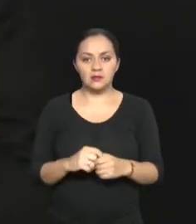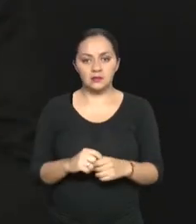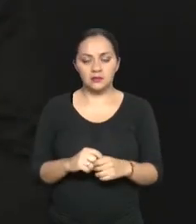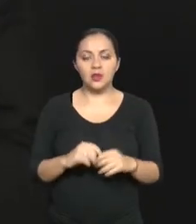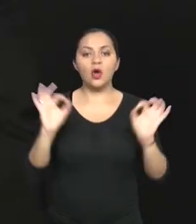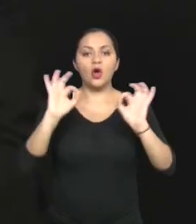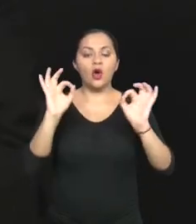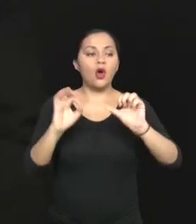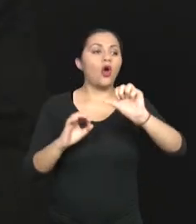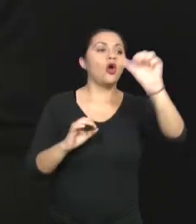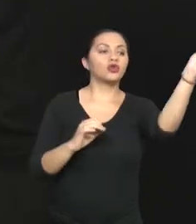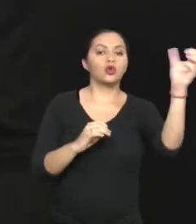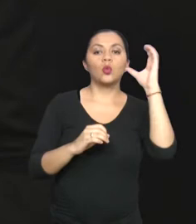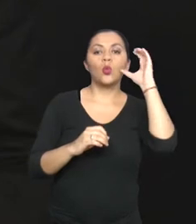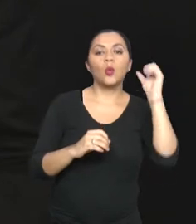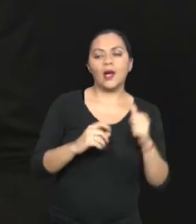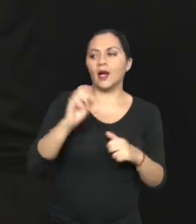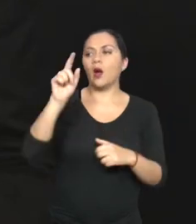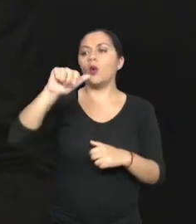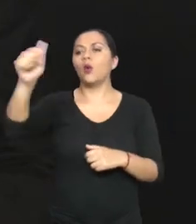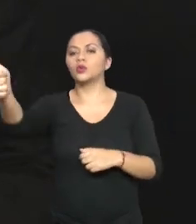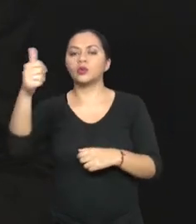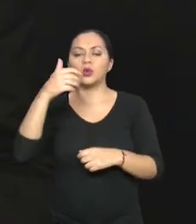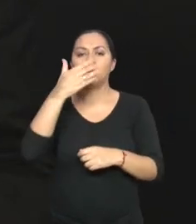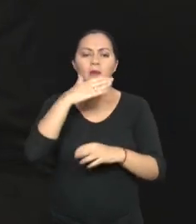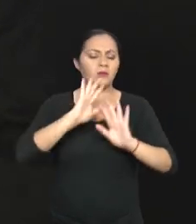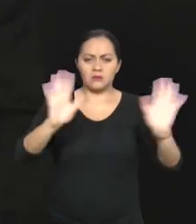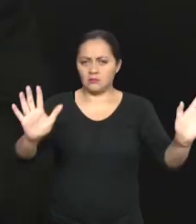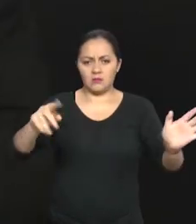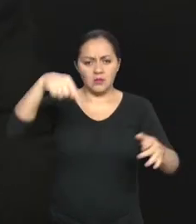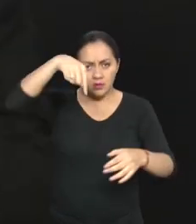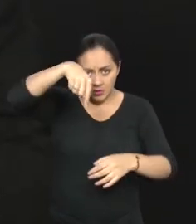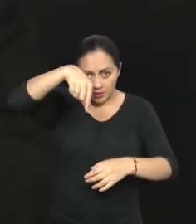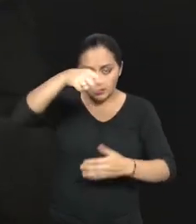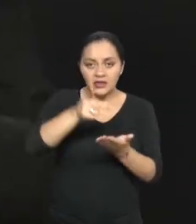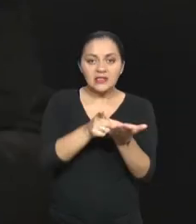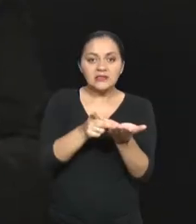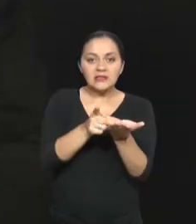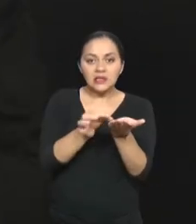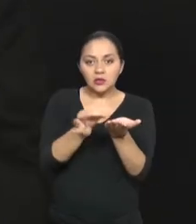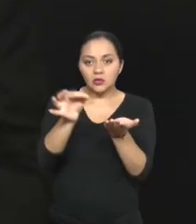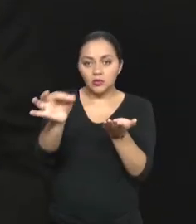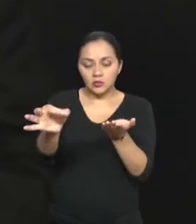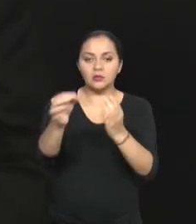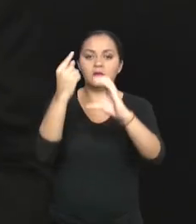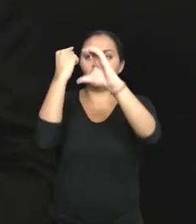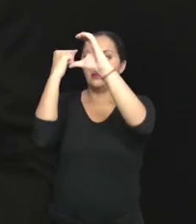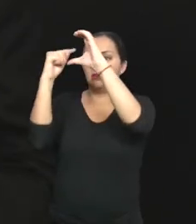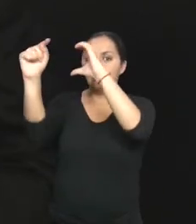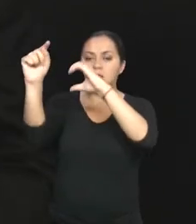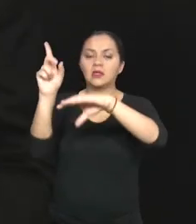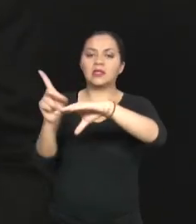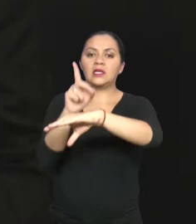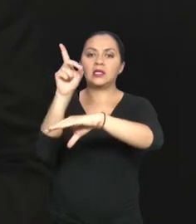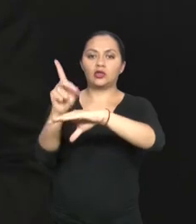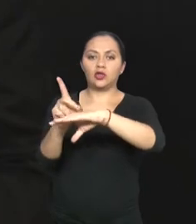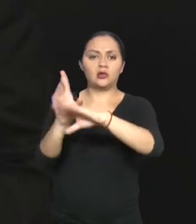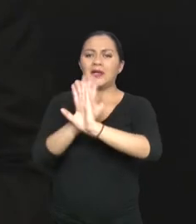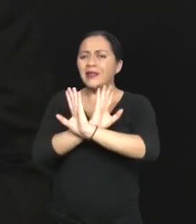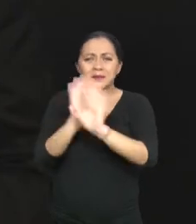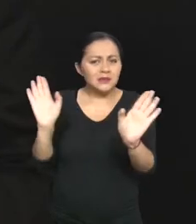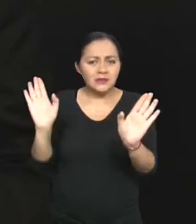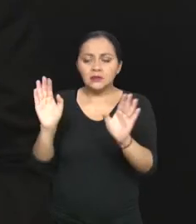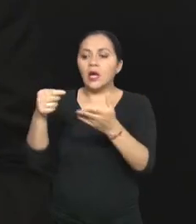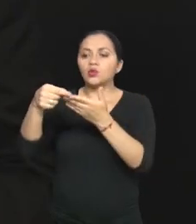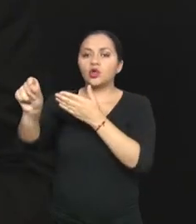en otra ciudad pueden ingresar en la dirección distrital de esa ciudad, indicando obviamente o dirigida al director distrital de donde van a realizar la